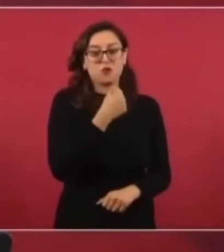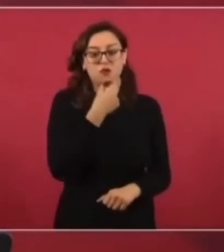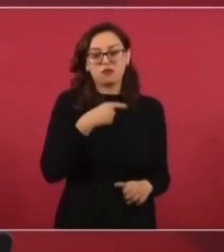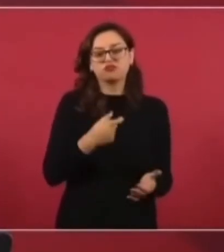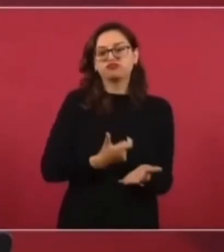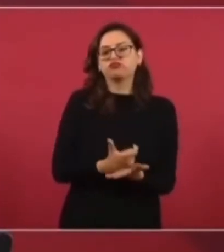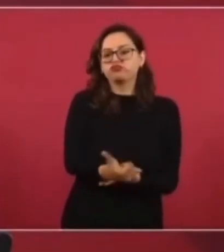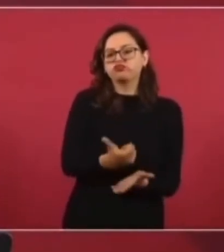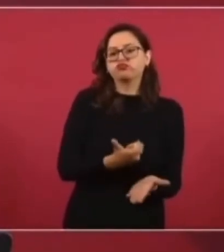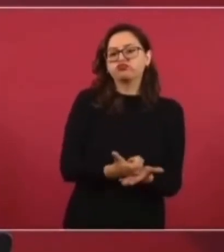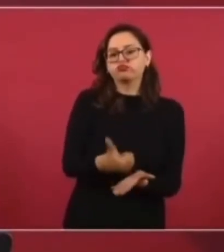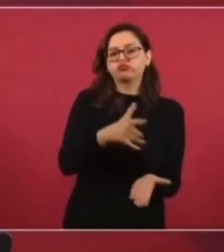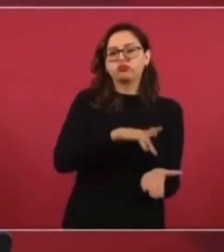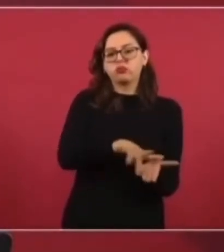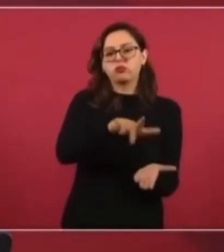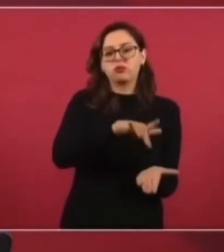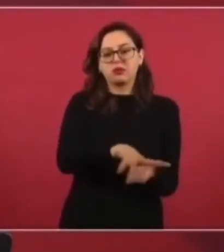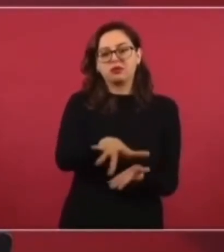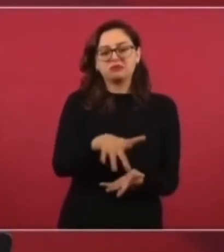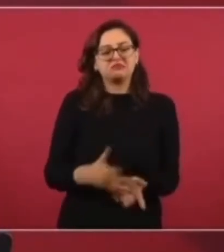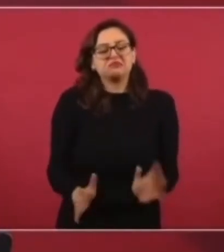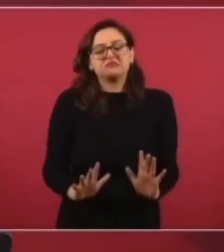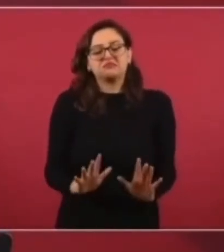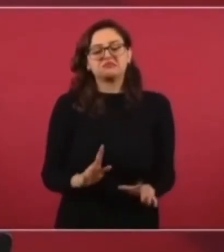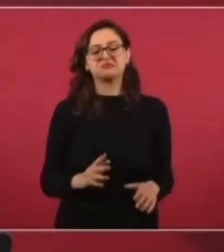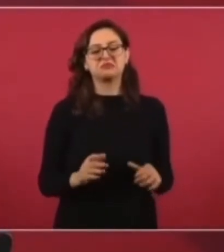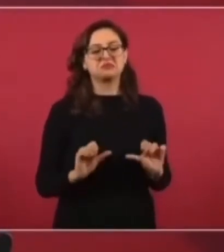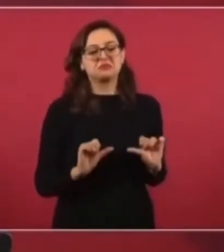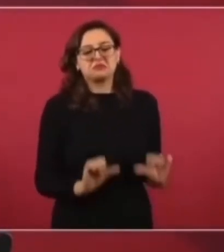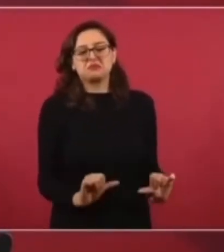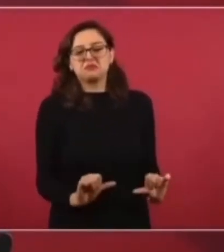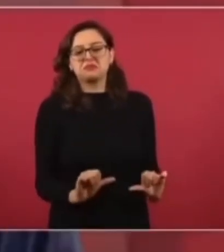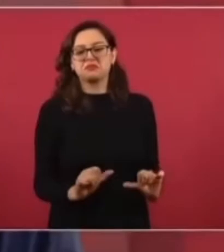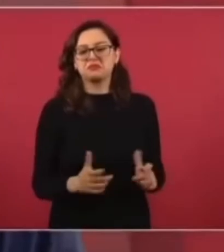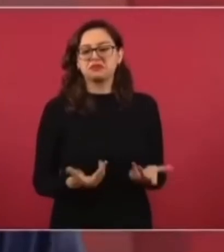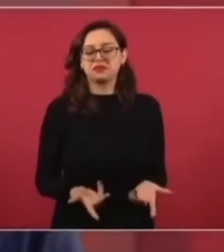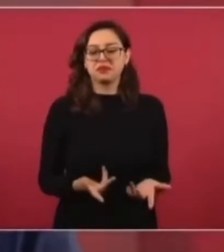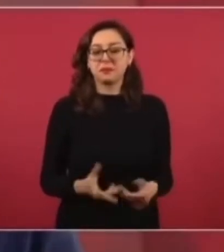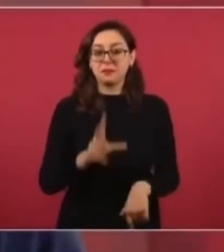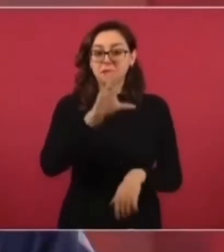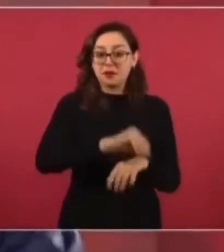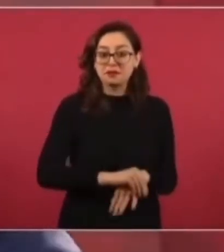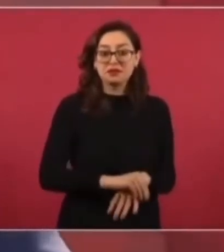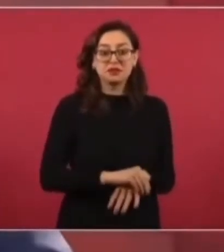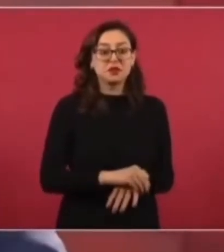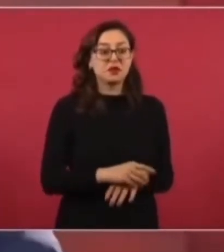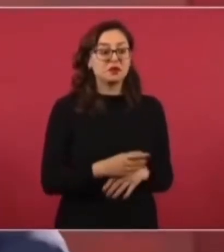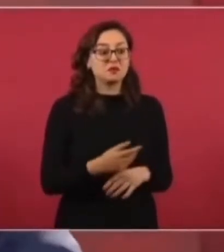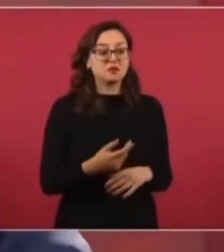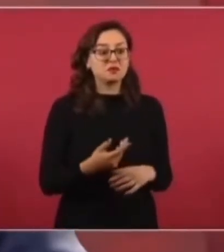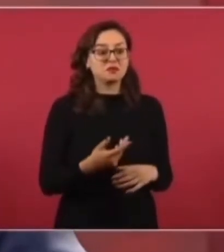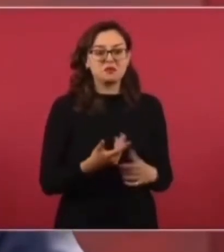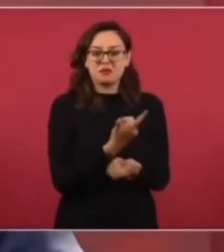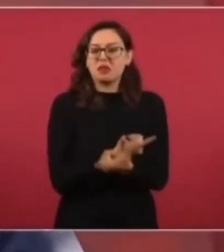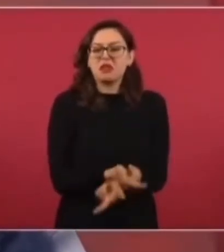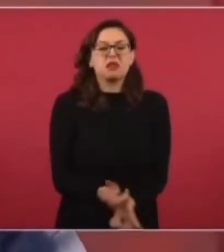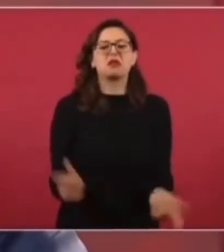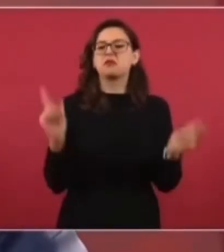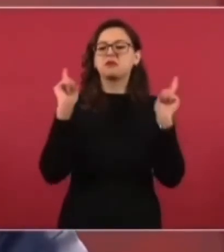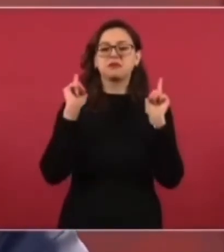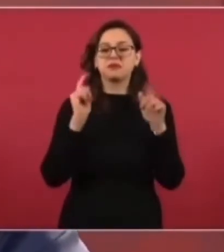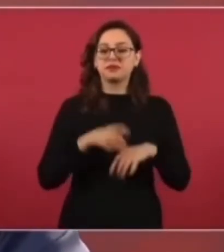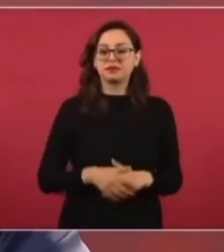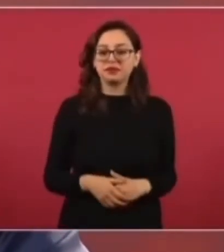o actuaba con tolerancia. Pero eso no son